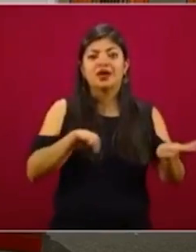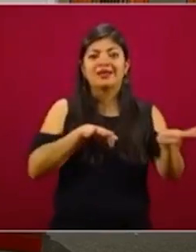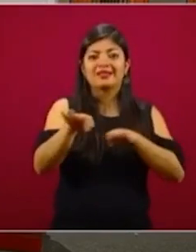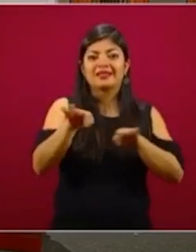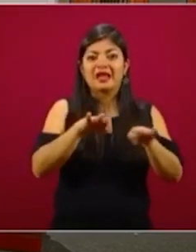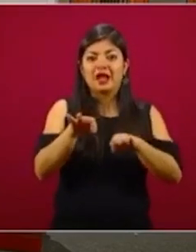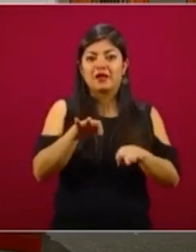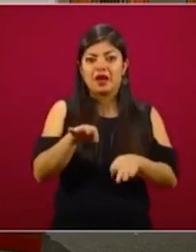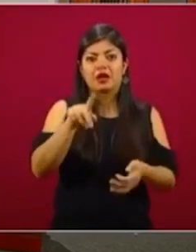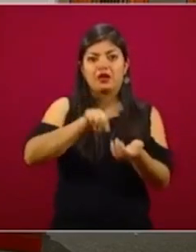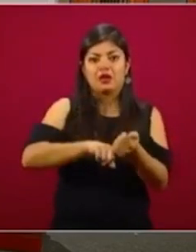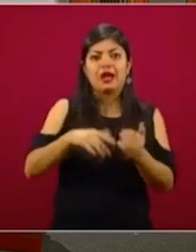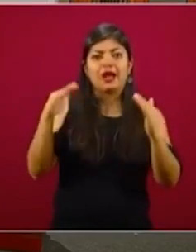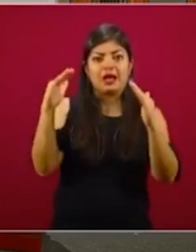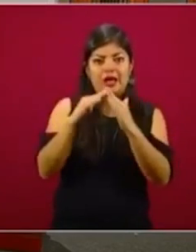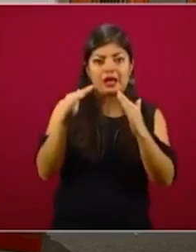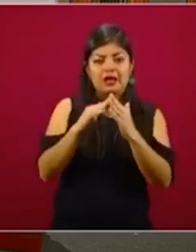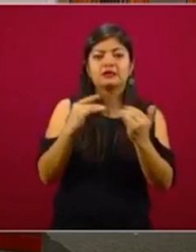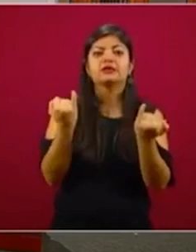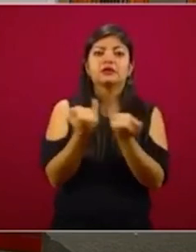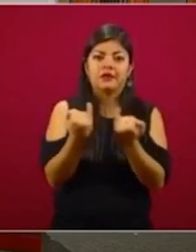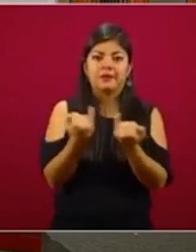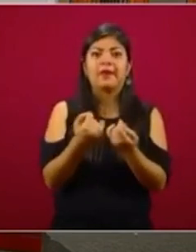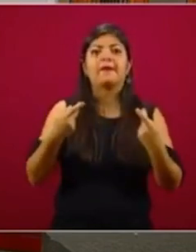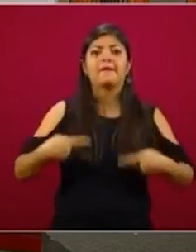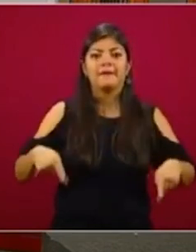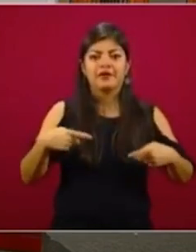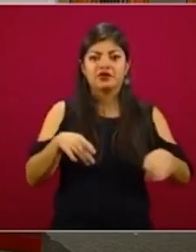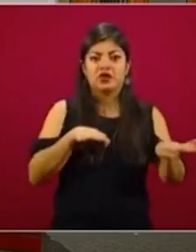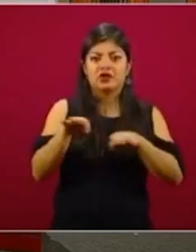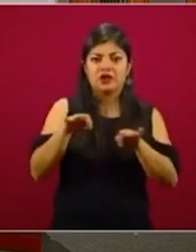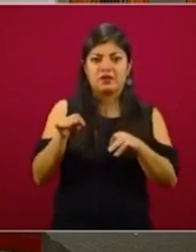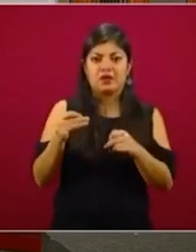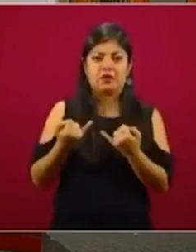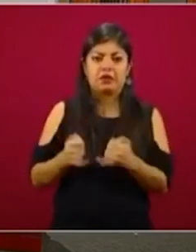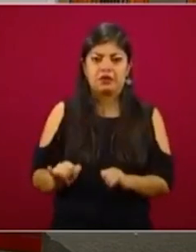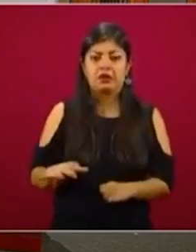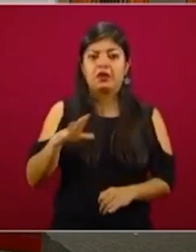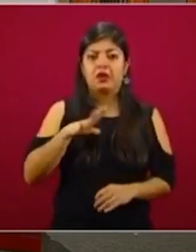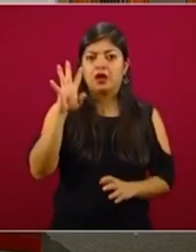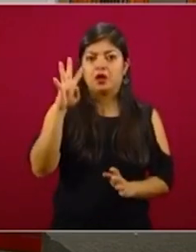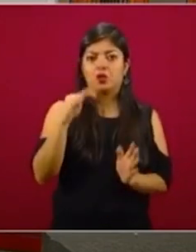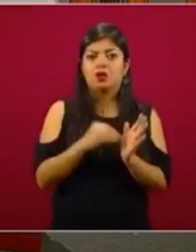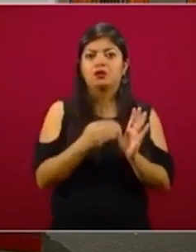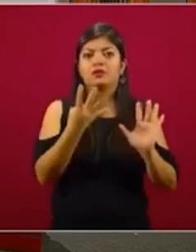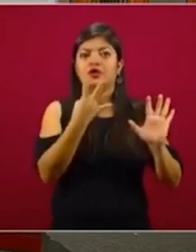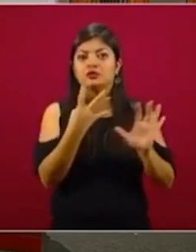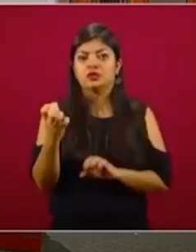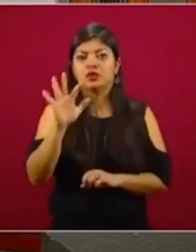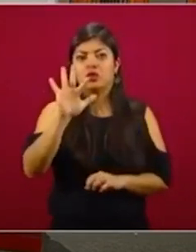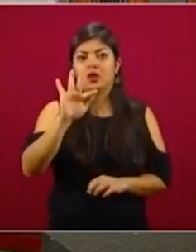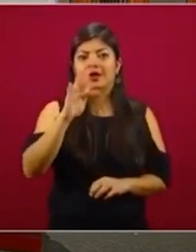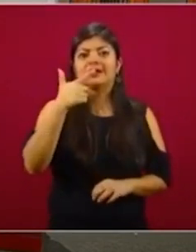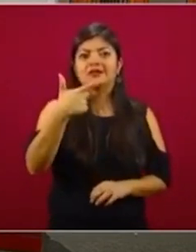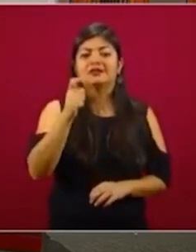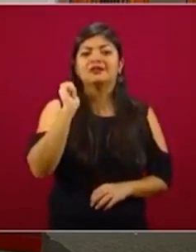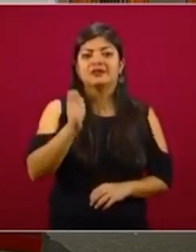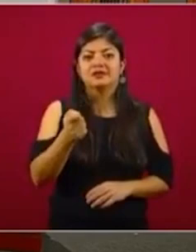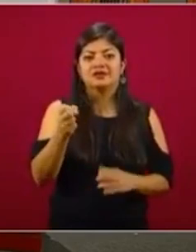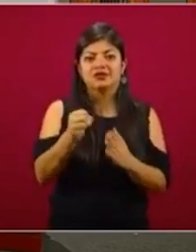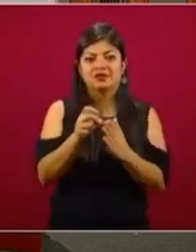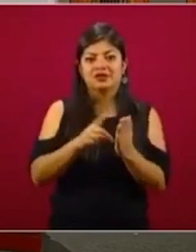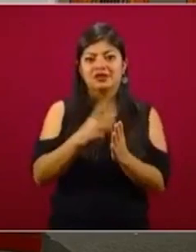y personas trabajadoras independientes. Al día de hoy tenemos cuatro mil 947 solicitudes,